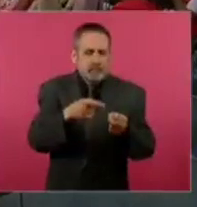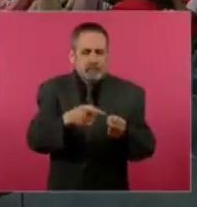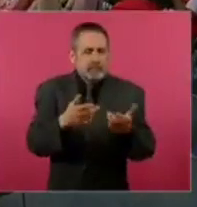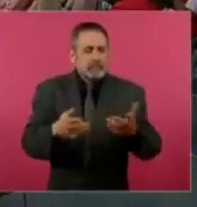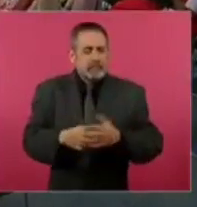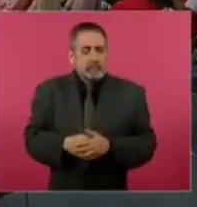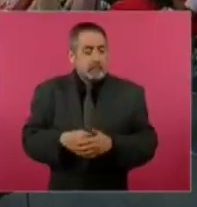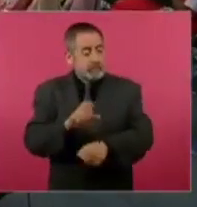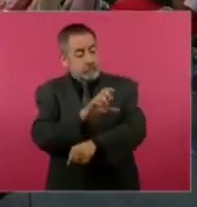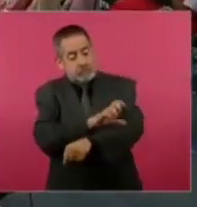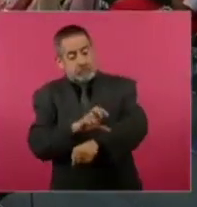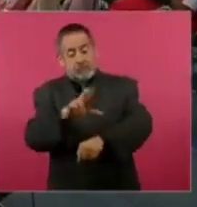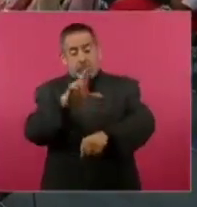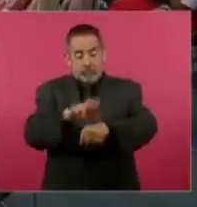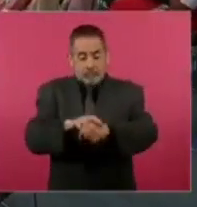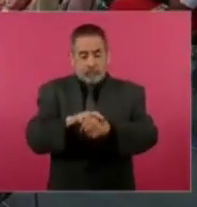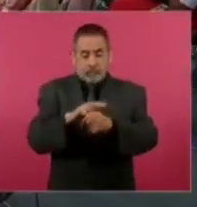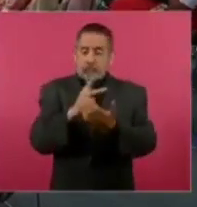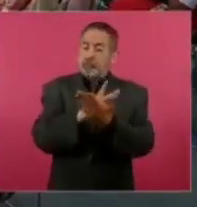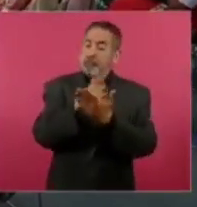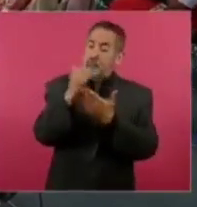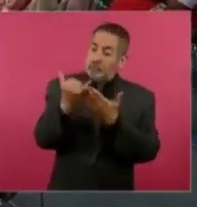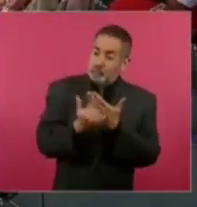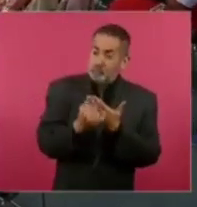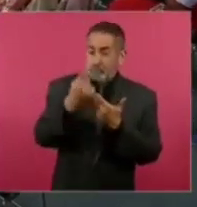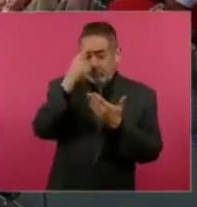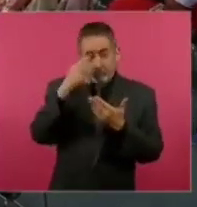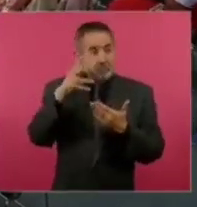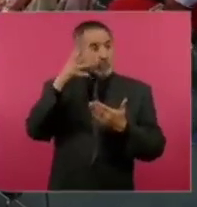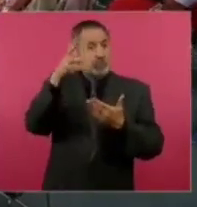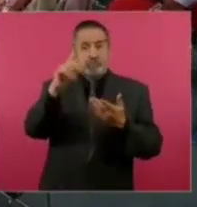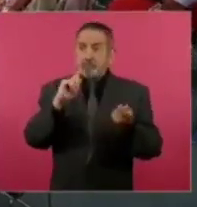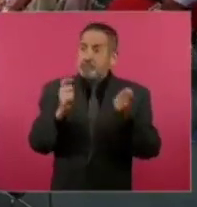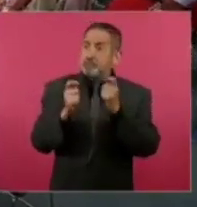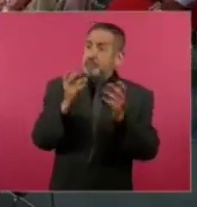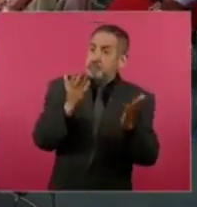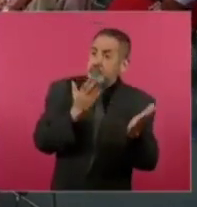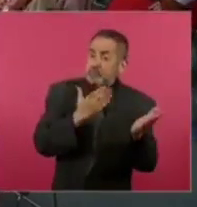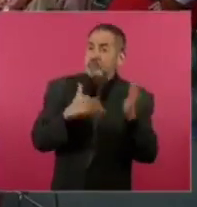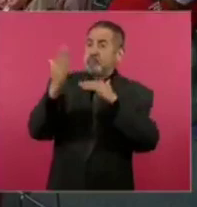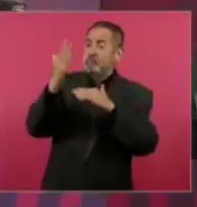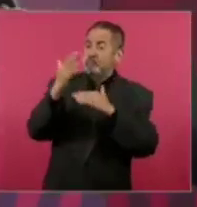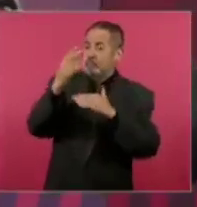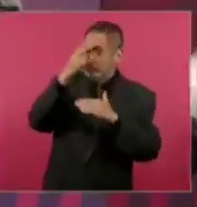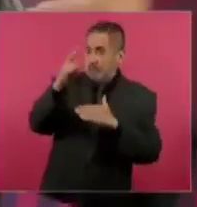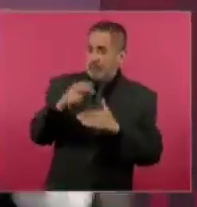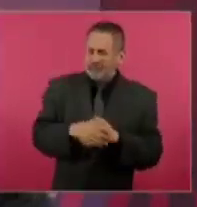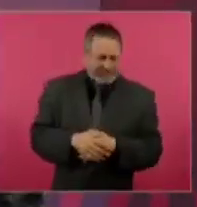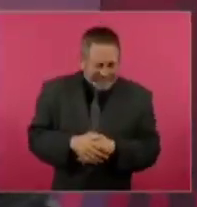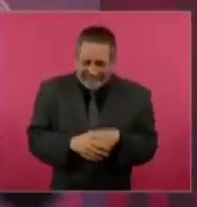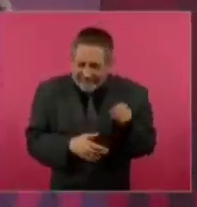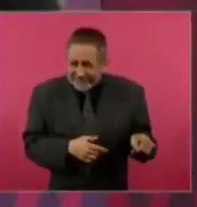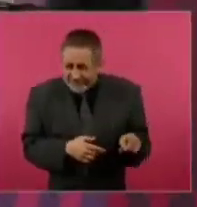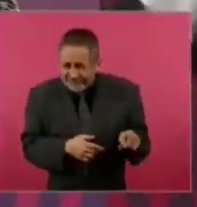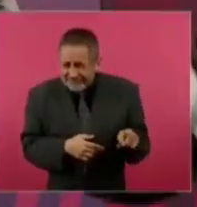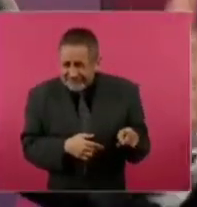el coordinador del proyecto para que las cosas cambien en México, porque están muy mal.